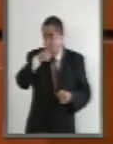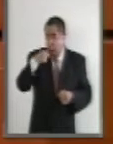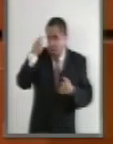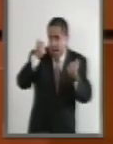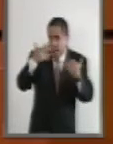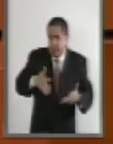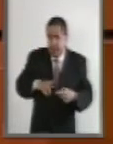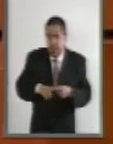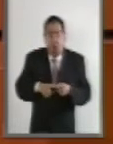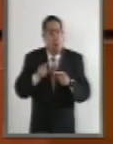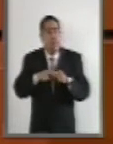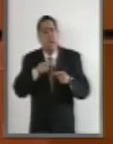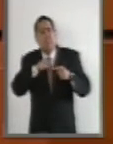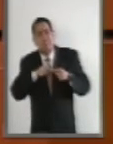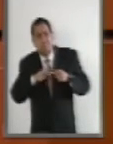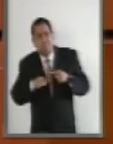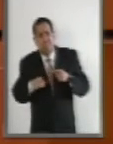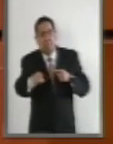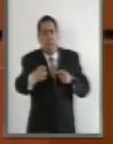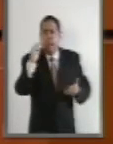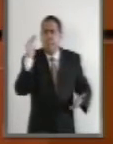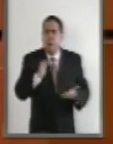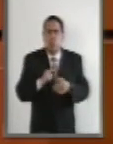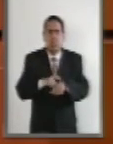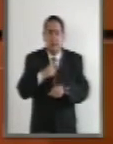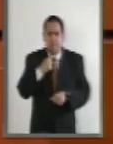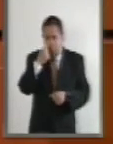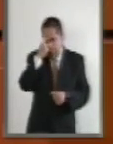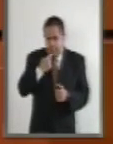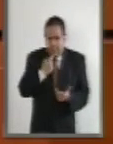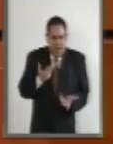trayectos largos pueden durar menos de media hora.